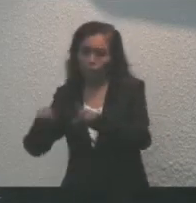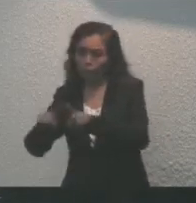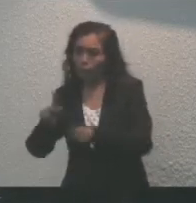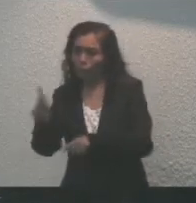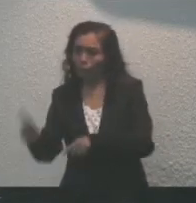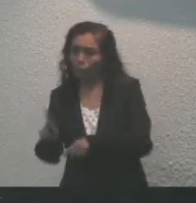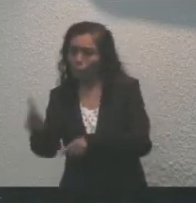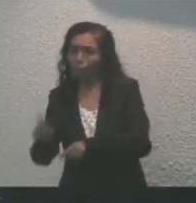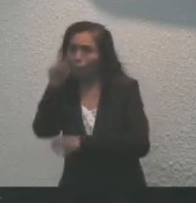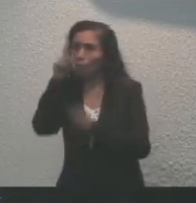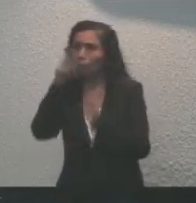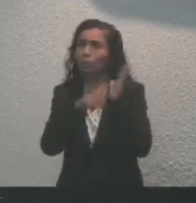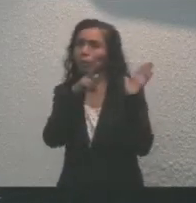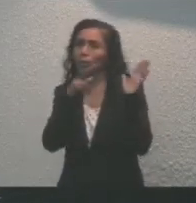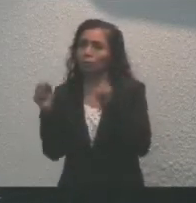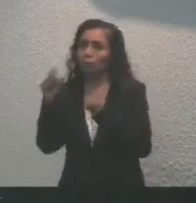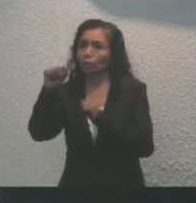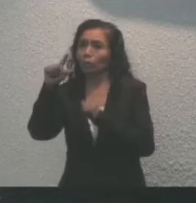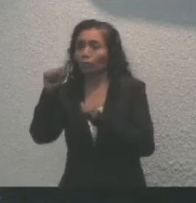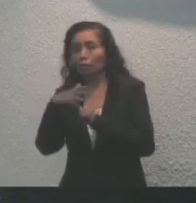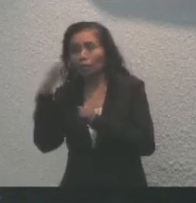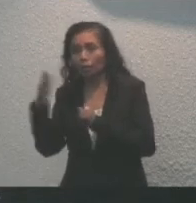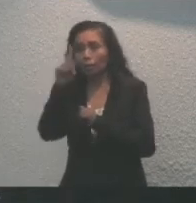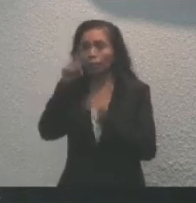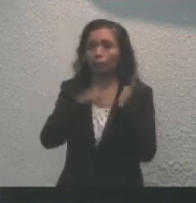1870 y 1872.